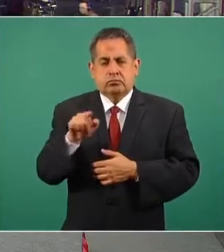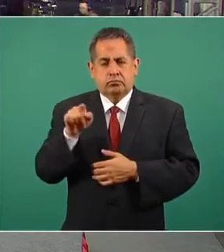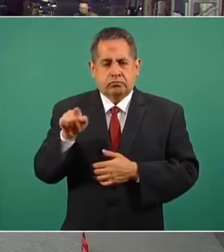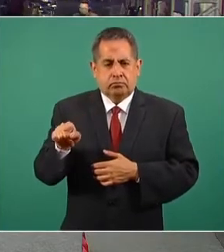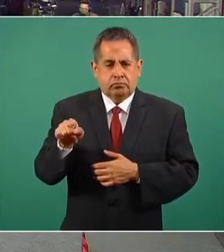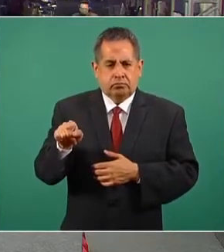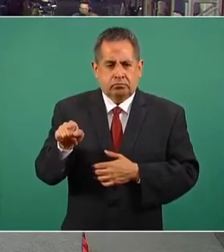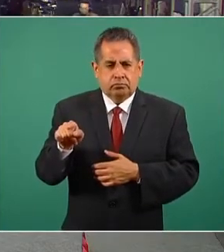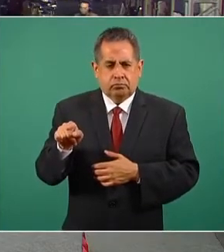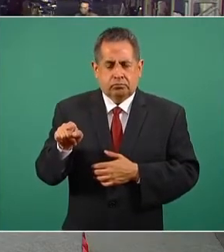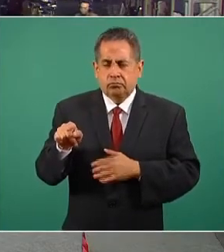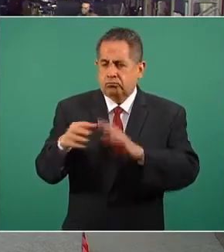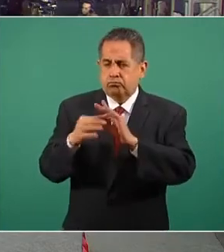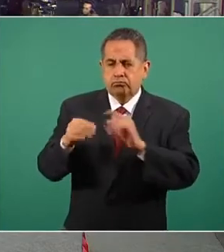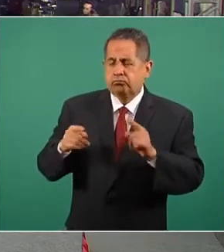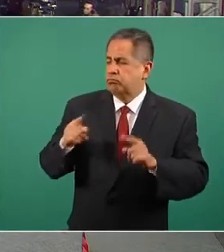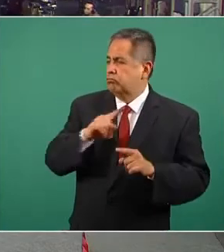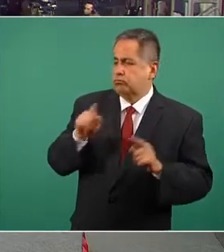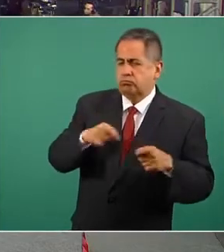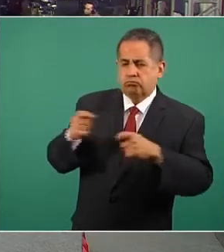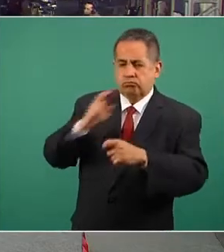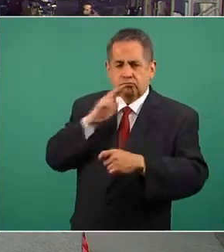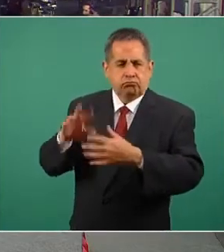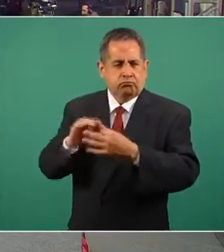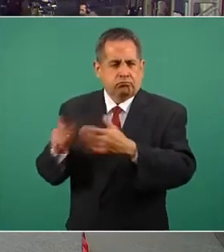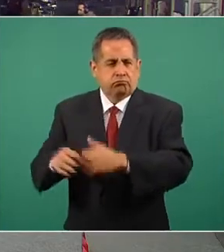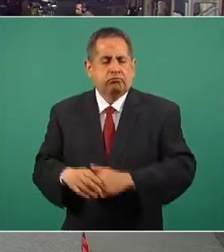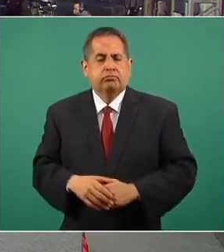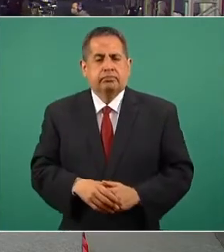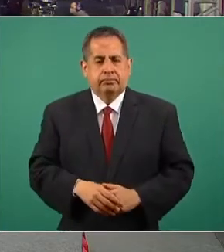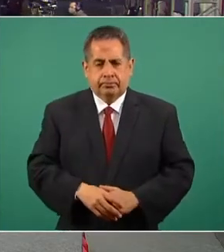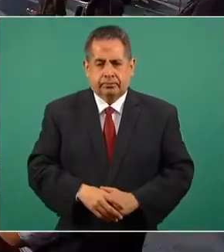O sea, ese registro… Zoé, ¿le puedes decir al respecto? Por favor.